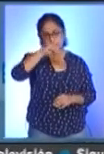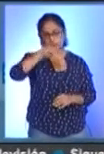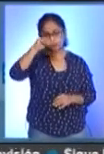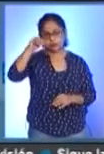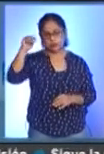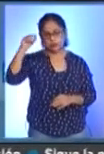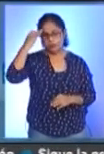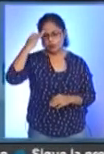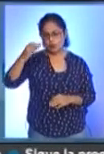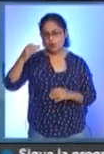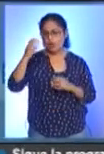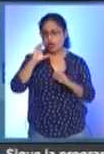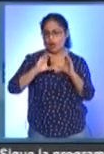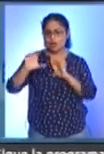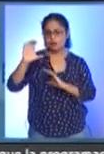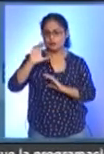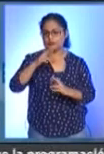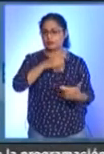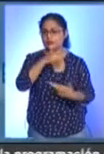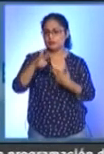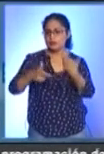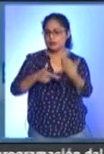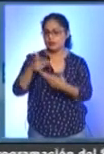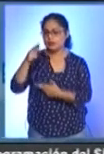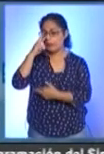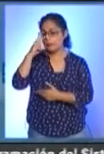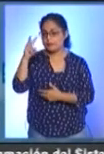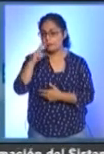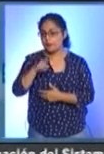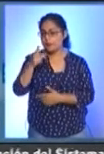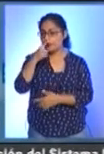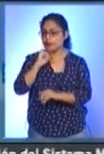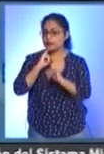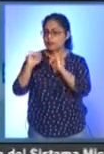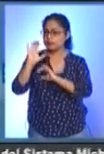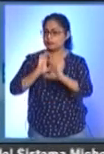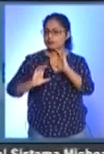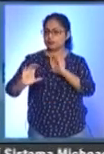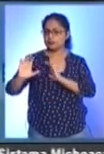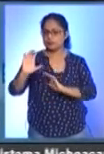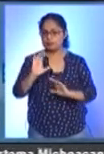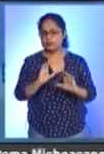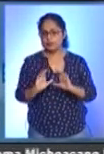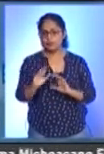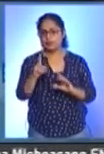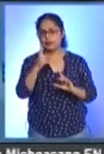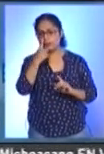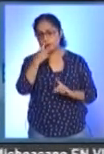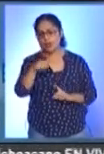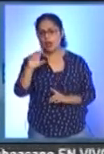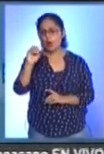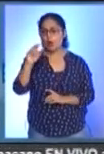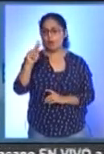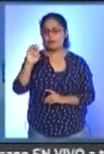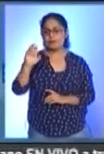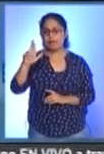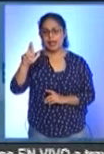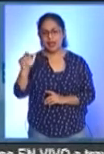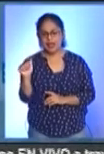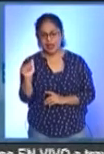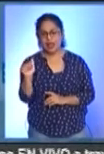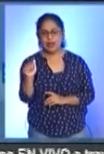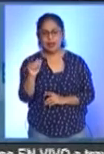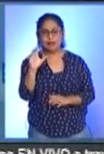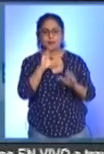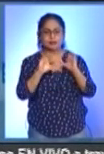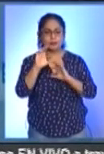de Cantar regresará a los escenarios de México para interpretar un programa variado con áreas de ópera, romances, arzuela, canción